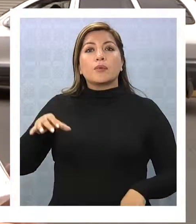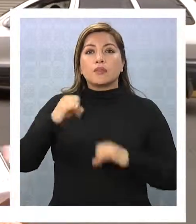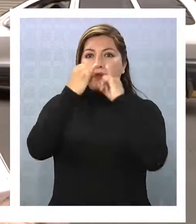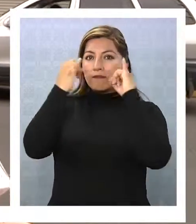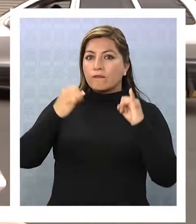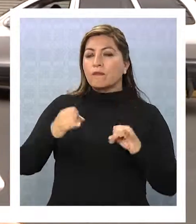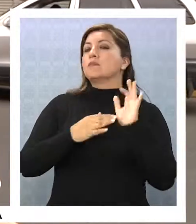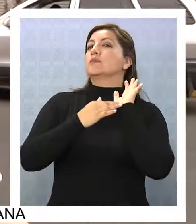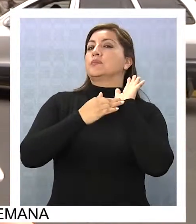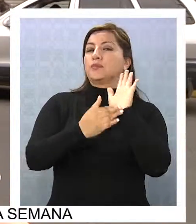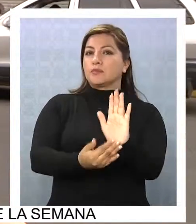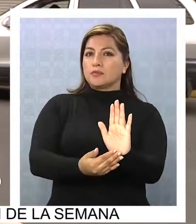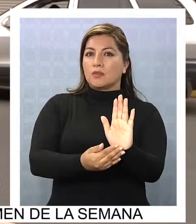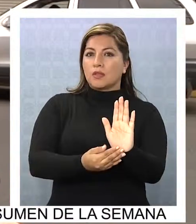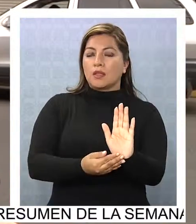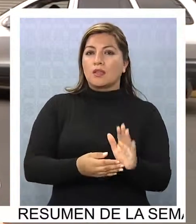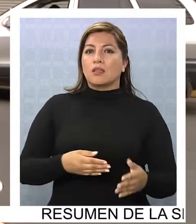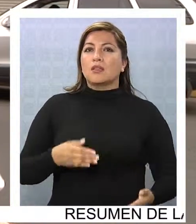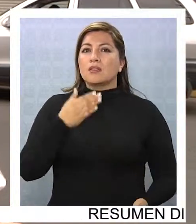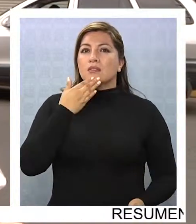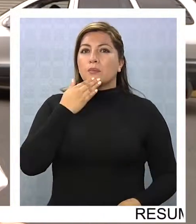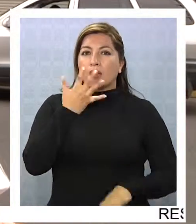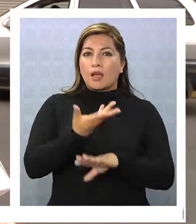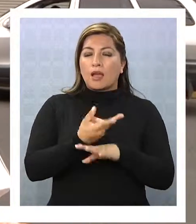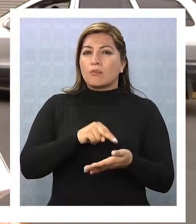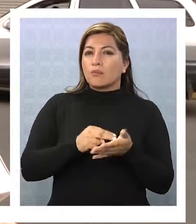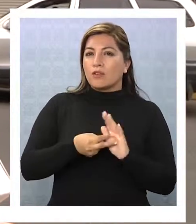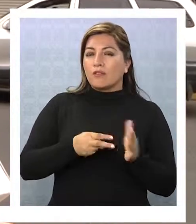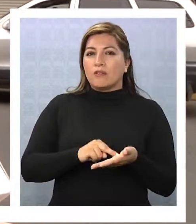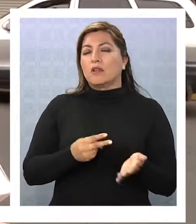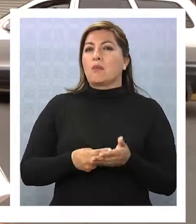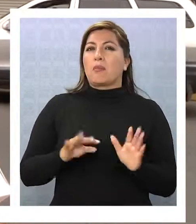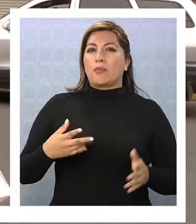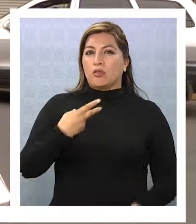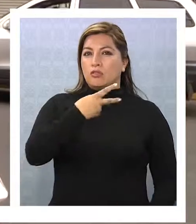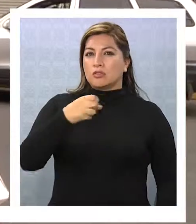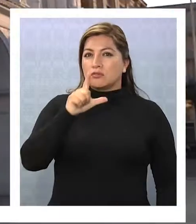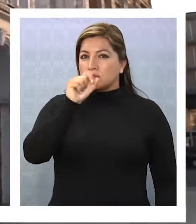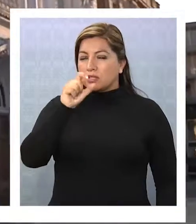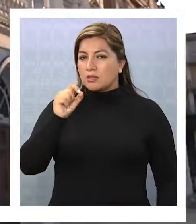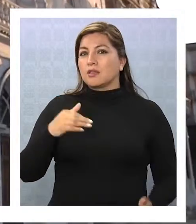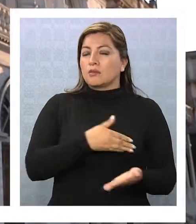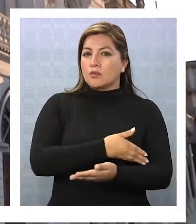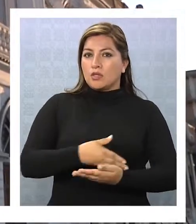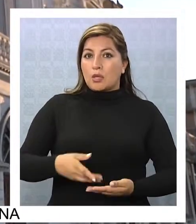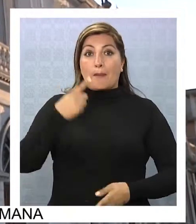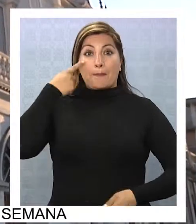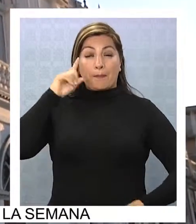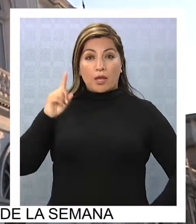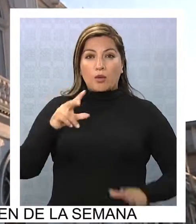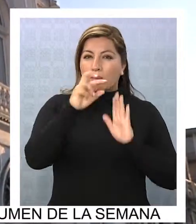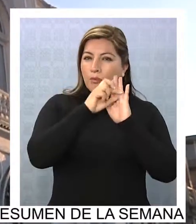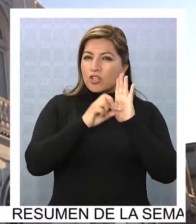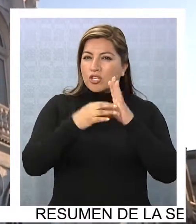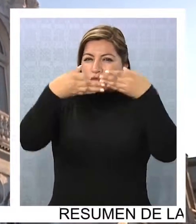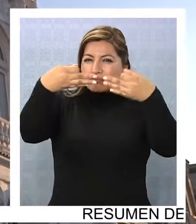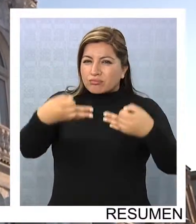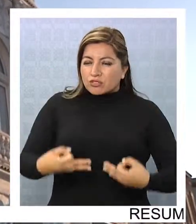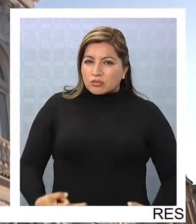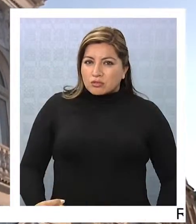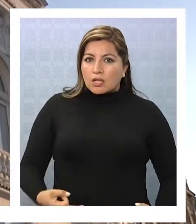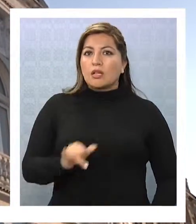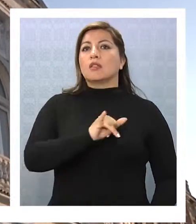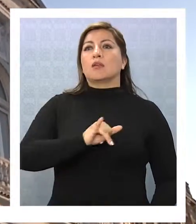problema, digamos, que es lo que está generando este problema administrativo, bordea los 270 millones de pesos. Pero la inversión del proyecto total que viene después